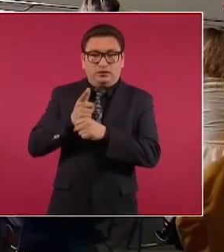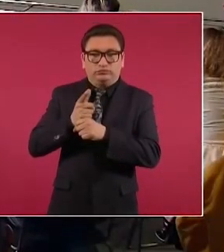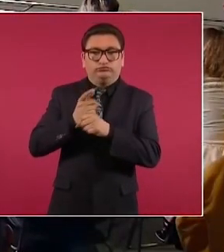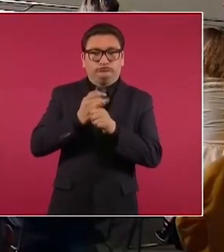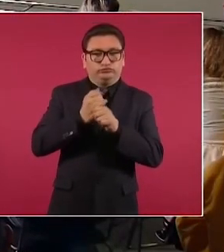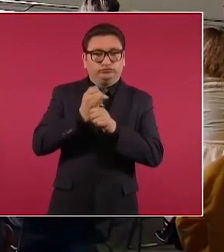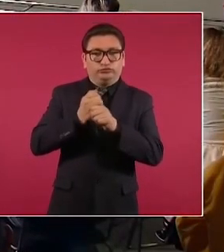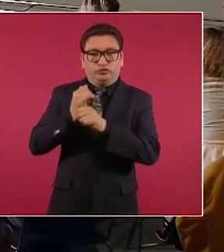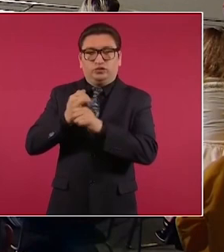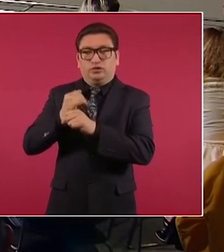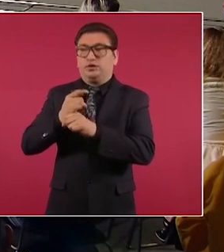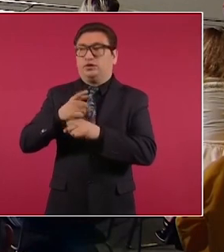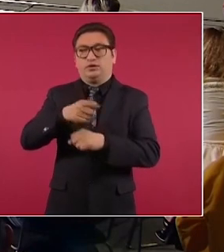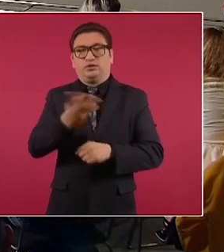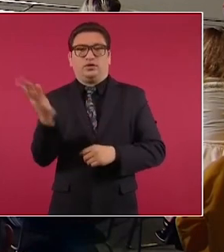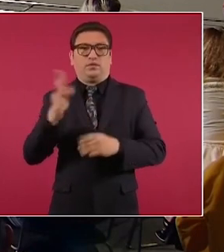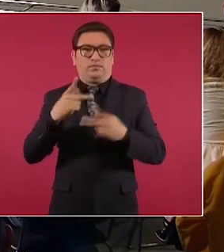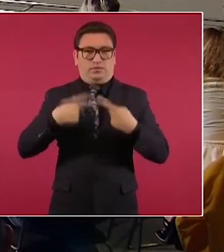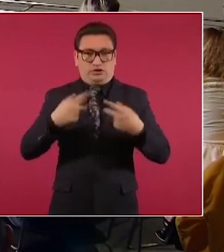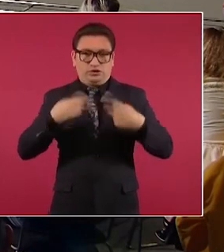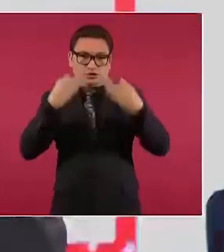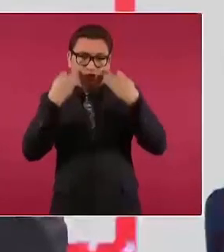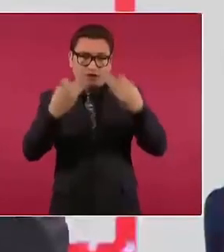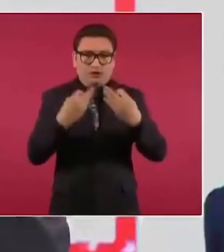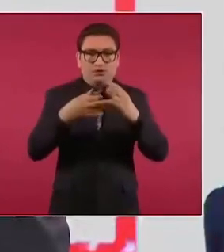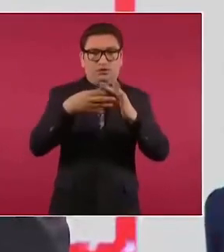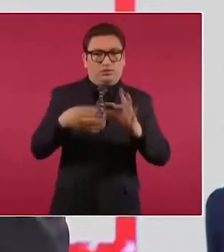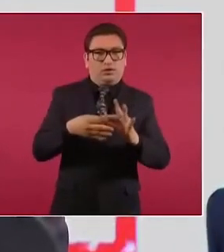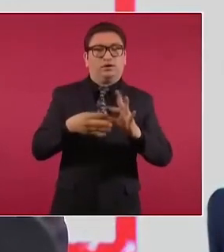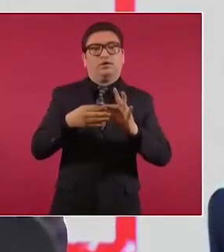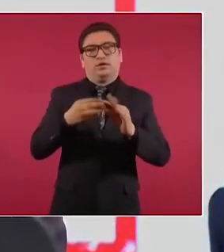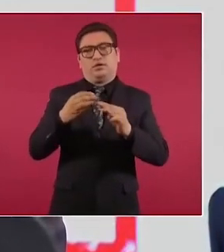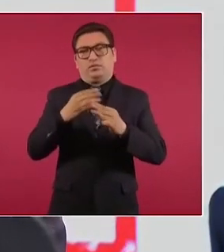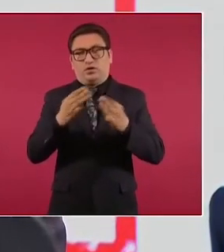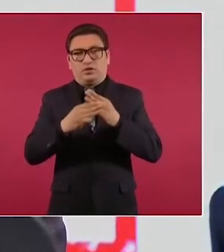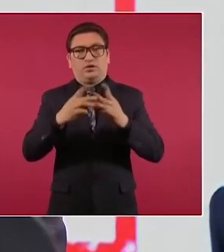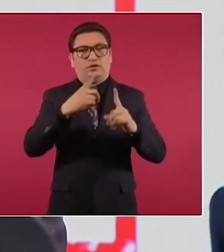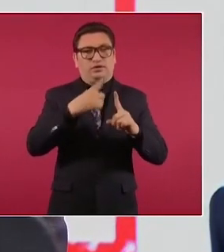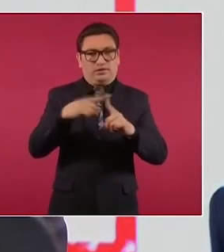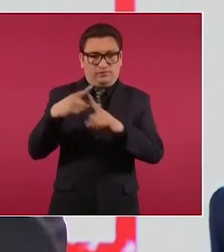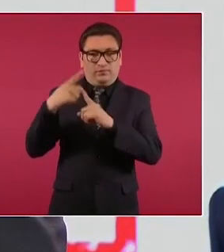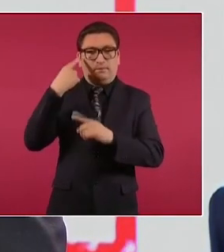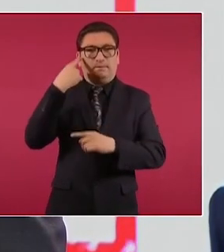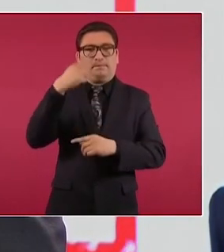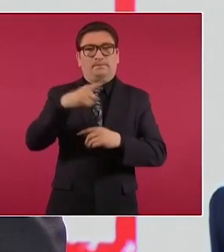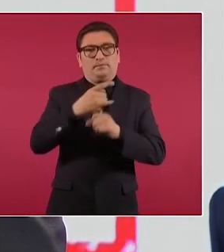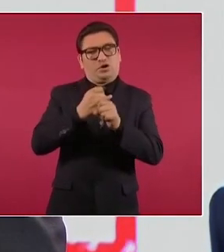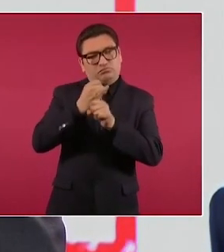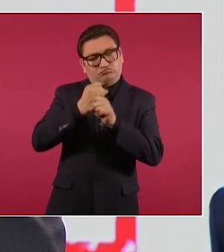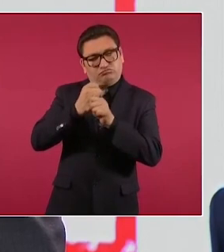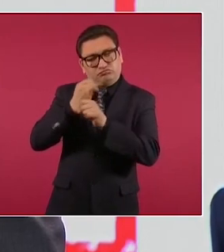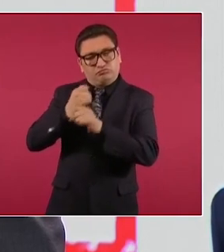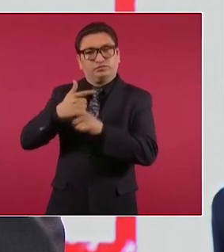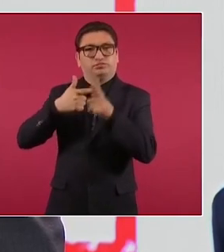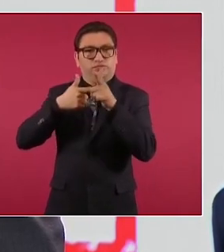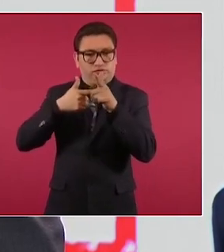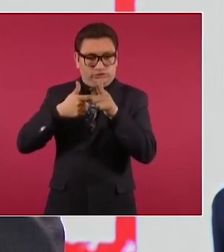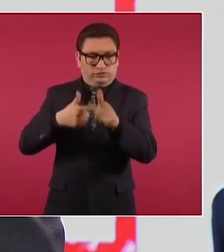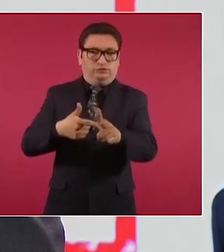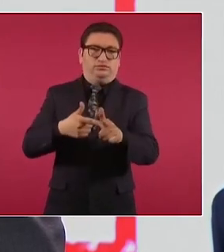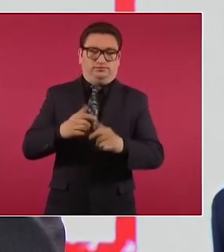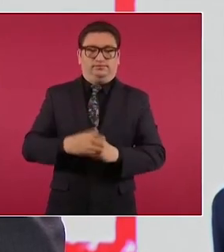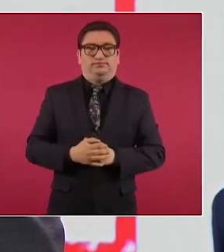testimonios y material que servirá de base para la indagatoria ya hay una